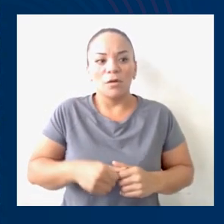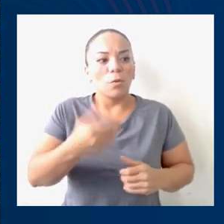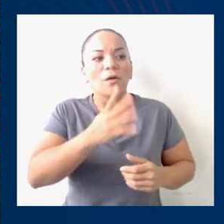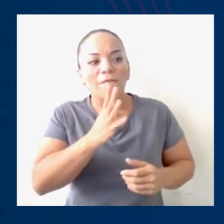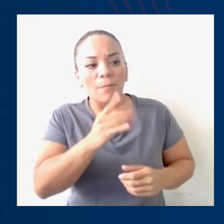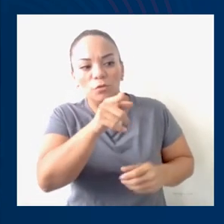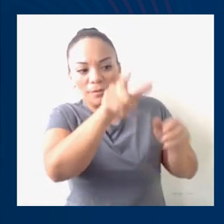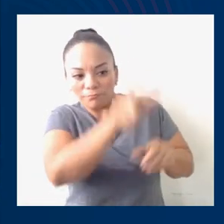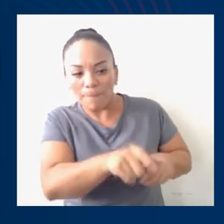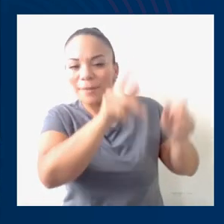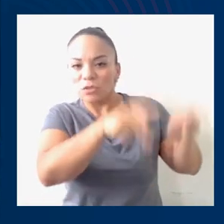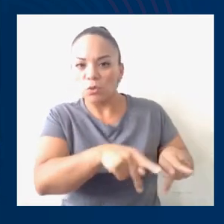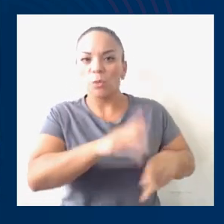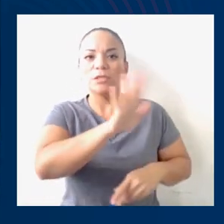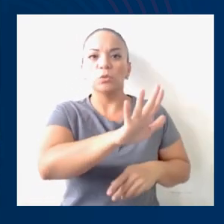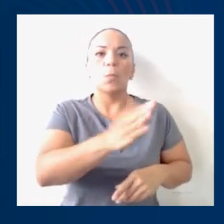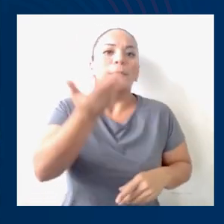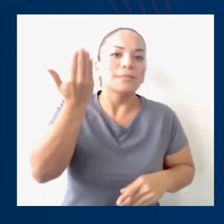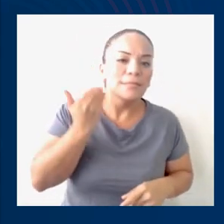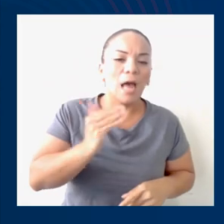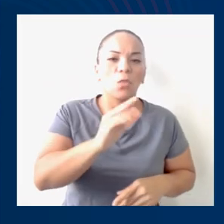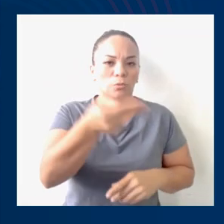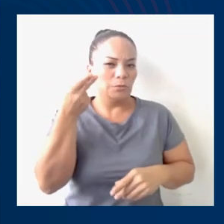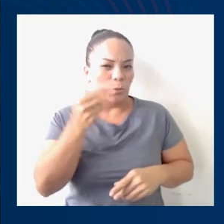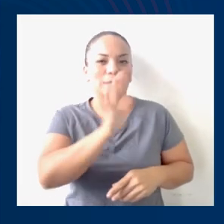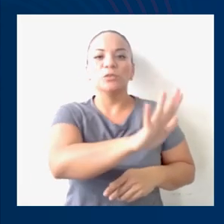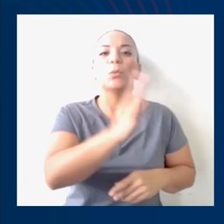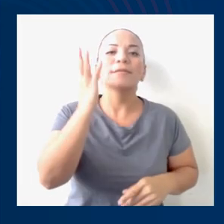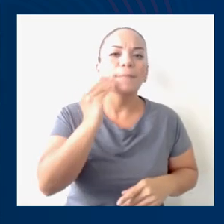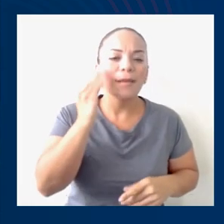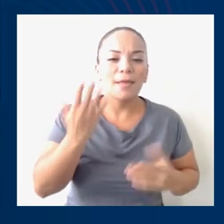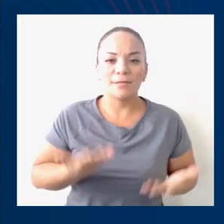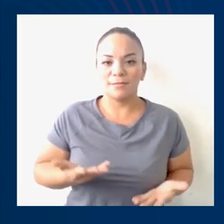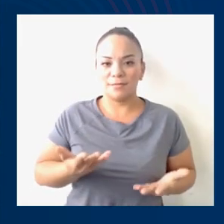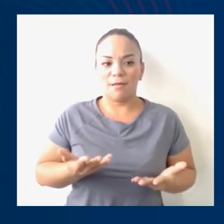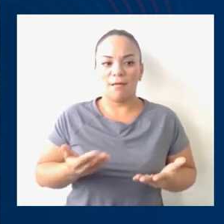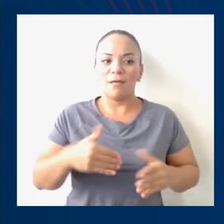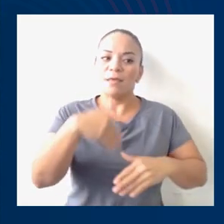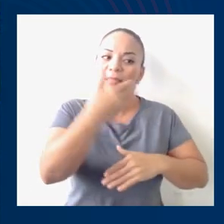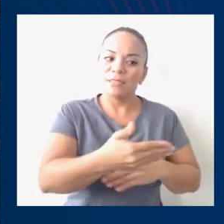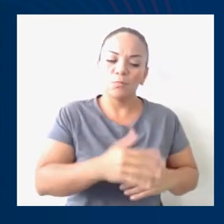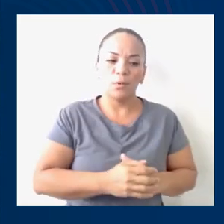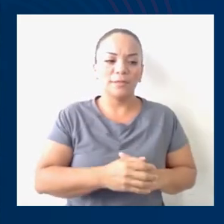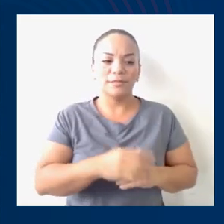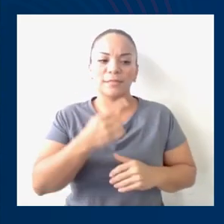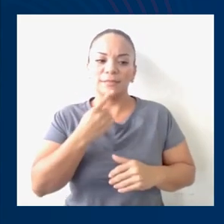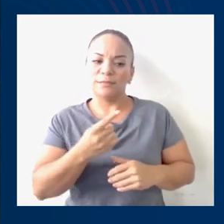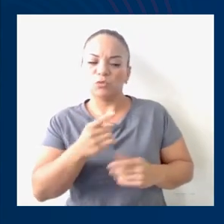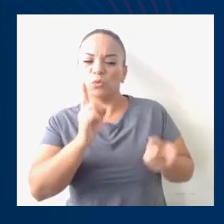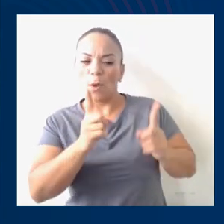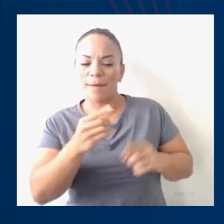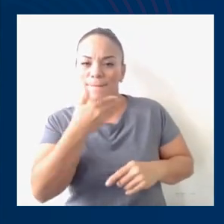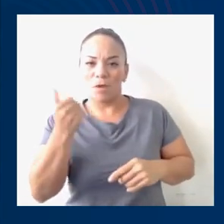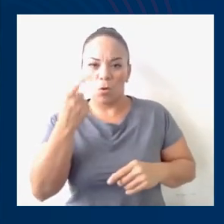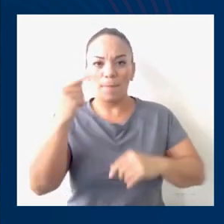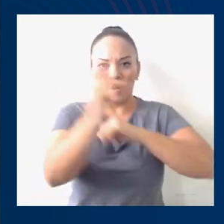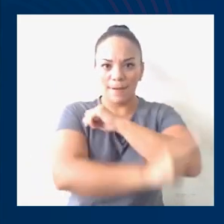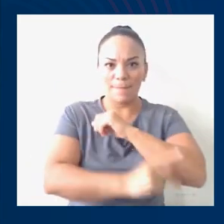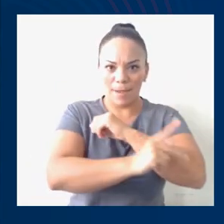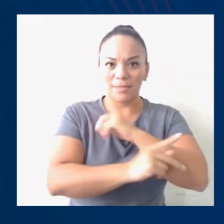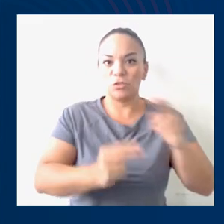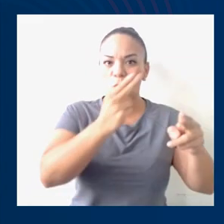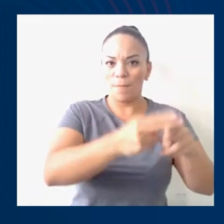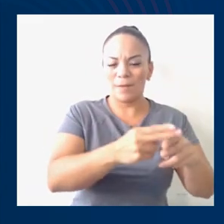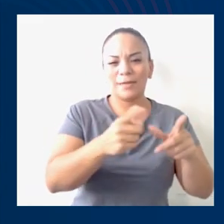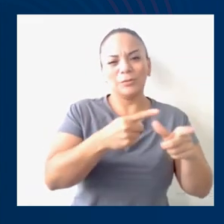su experiencia? Y siempre al final llegamos a la conclusión que creemos que mejor para el país. Pero, ¿es justo